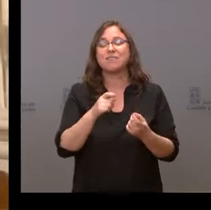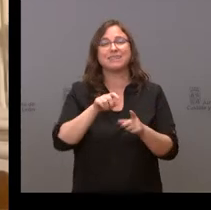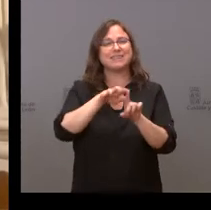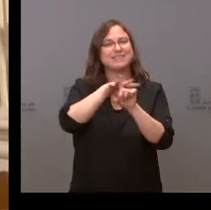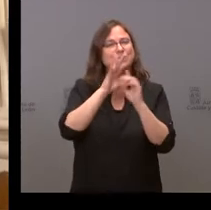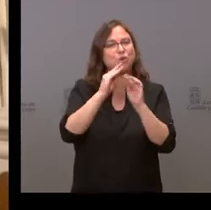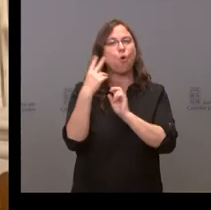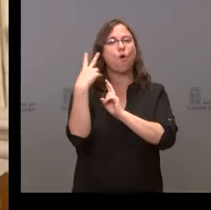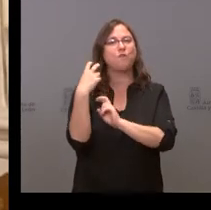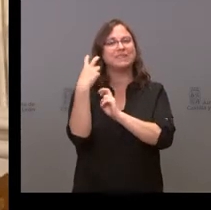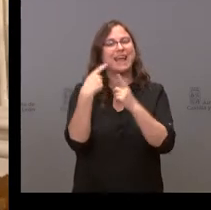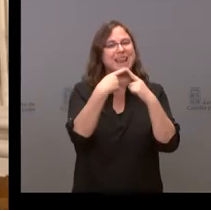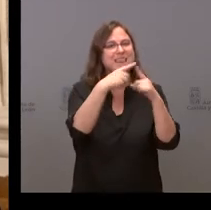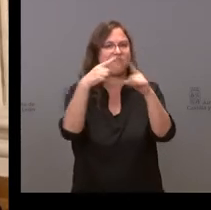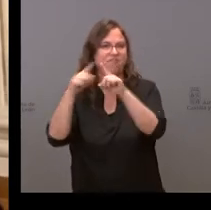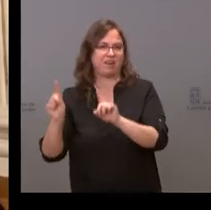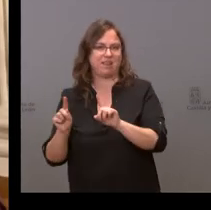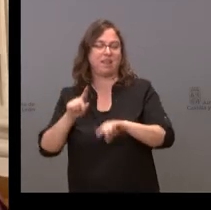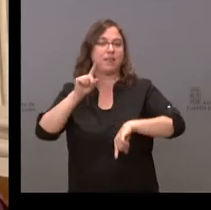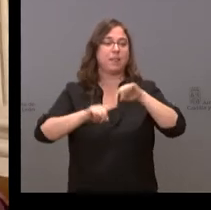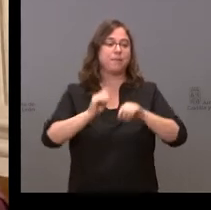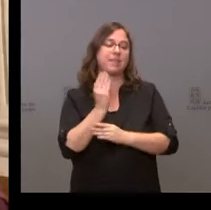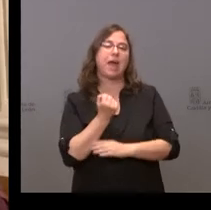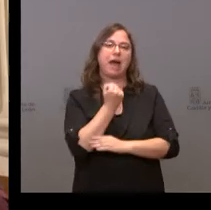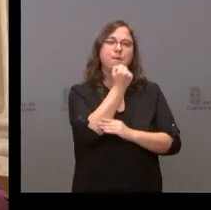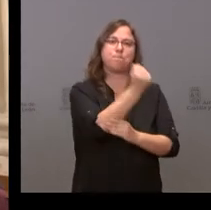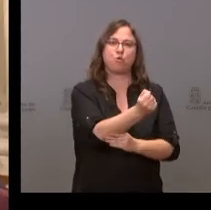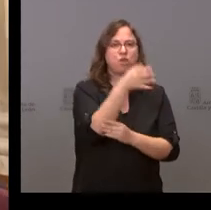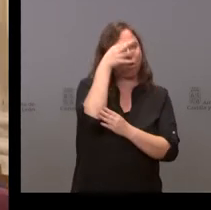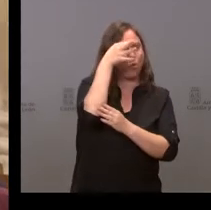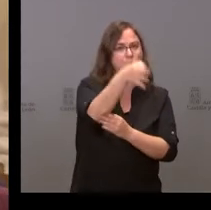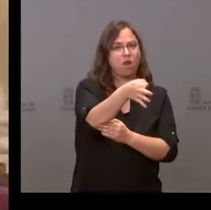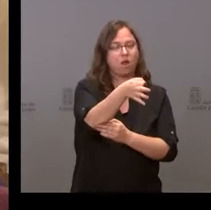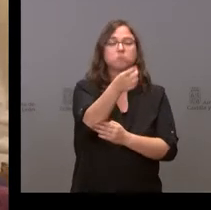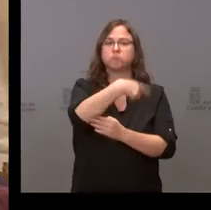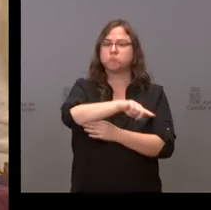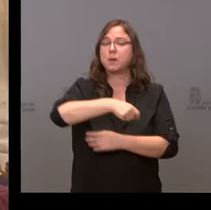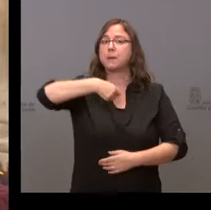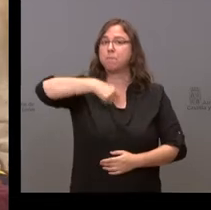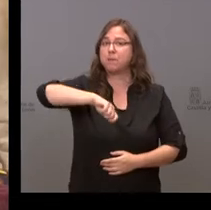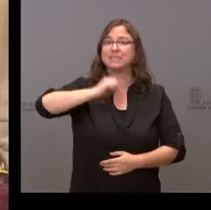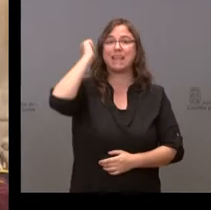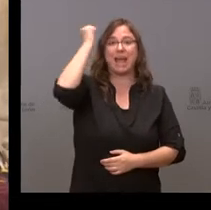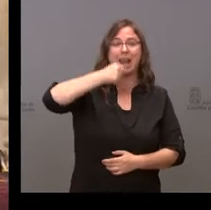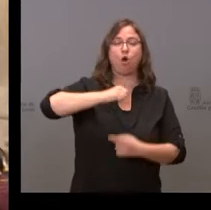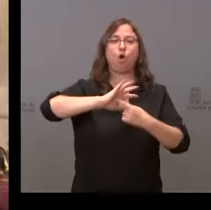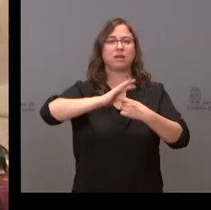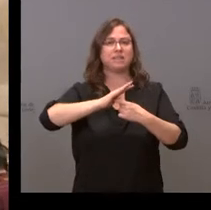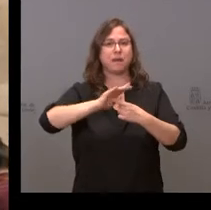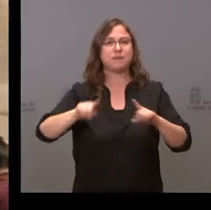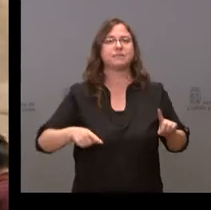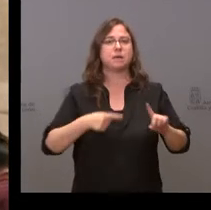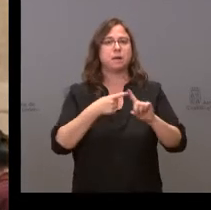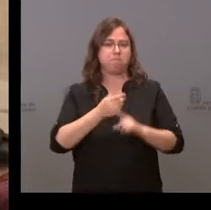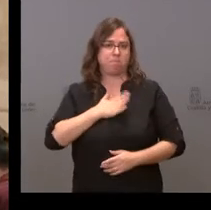especial favorable en favor del mundo rural. Hemos recordado los presidentes de Aragón, de Castilla y La Mancha y